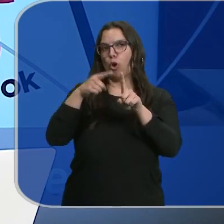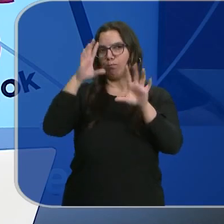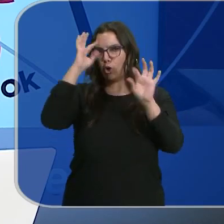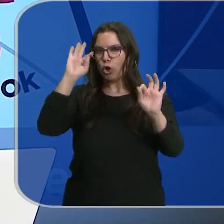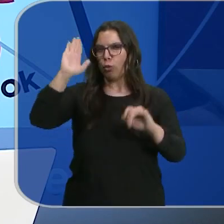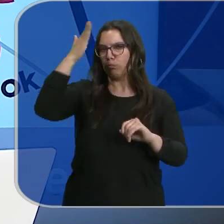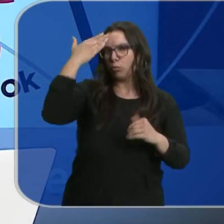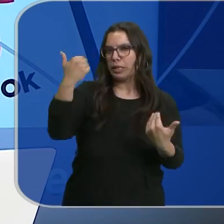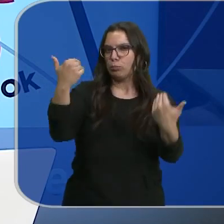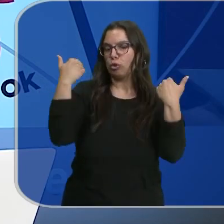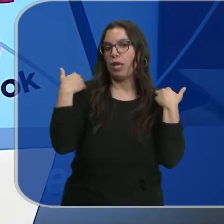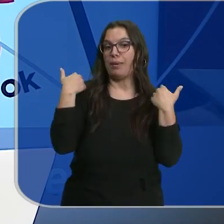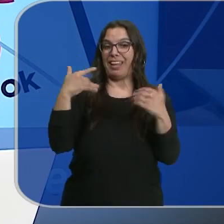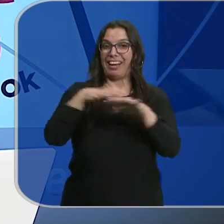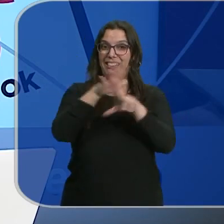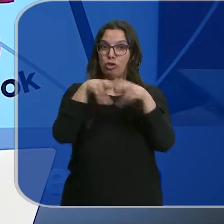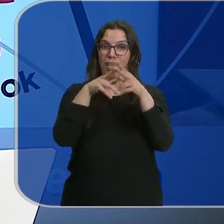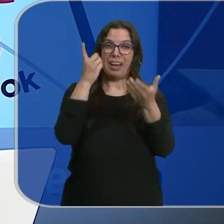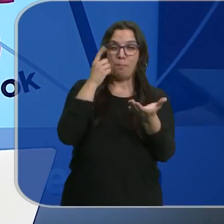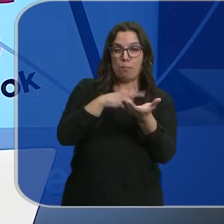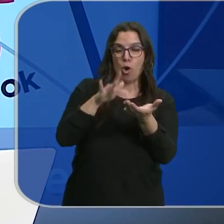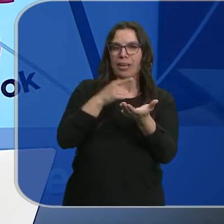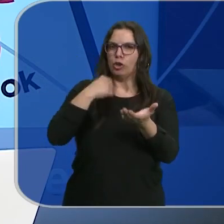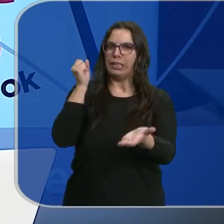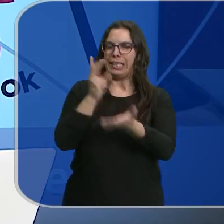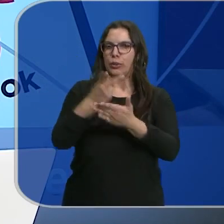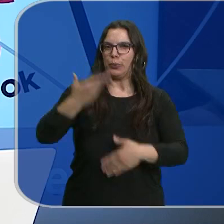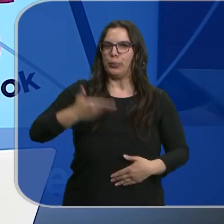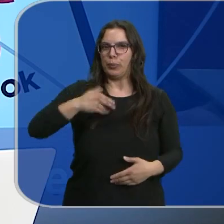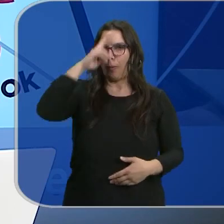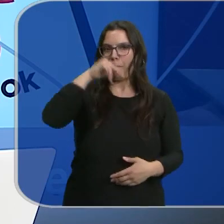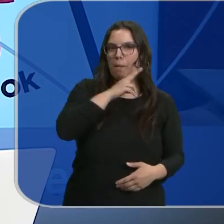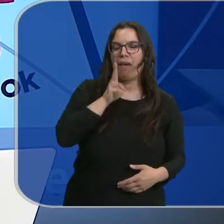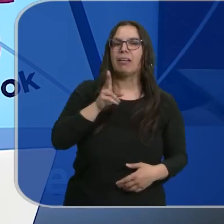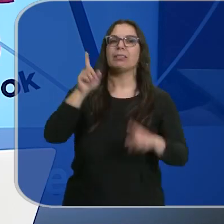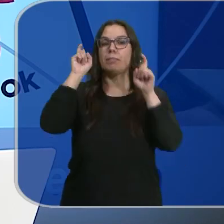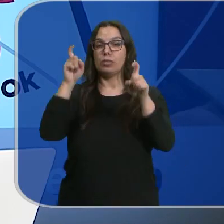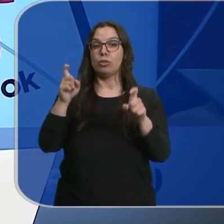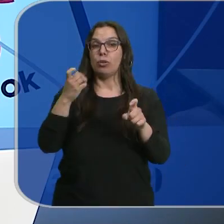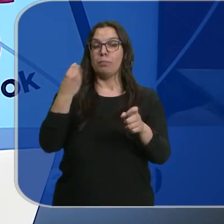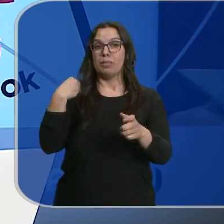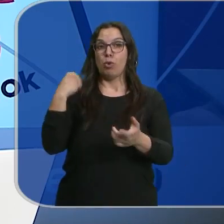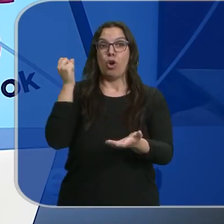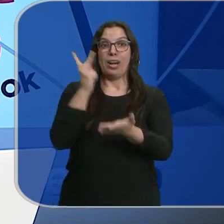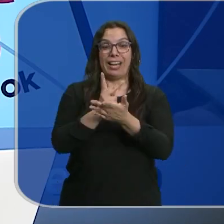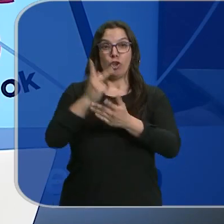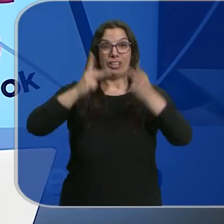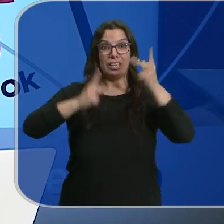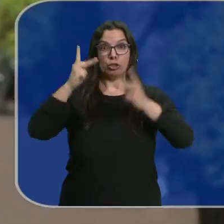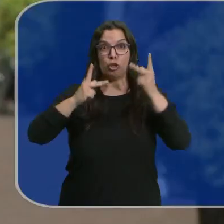sociales es un doble desafío para padres y docentes. Un reto viral en TikTok a punto a estado de acabar en tragedia.